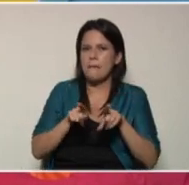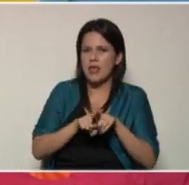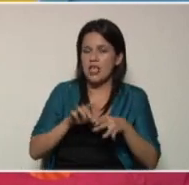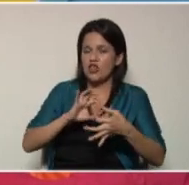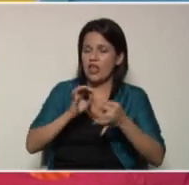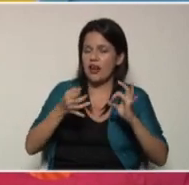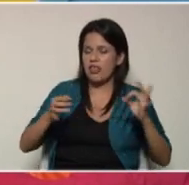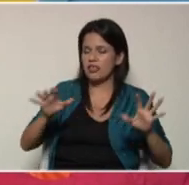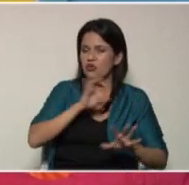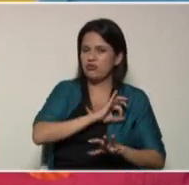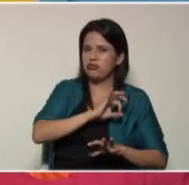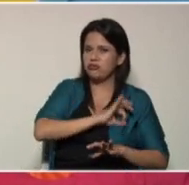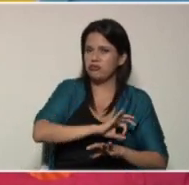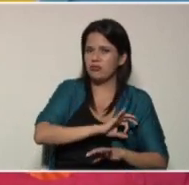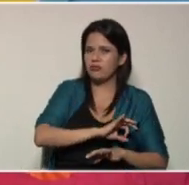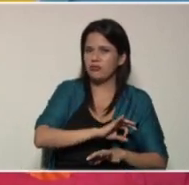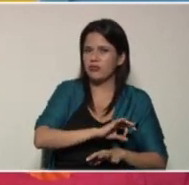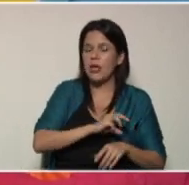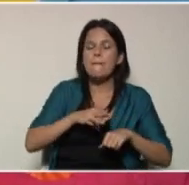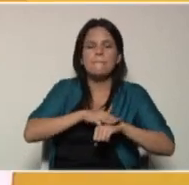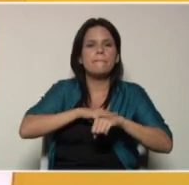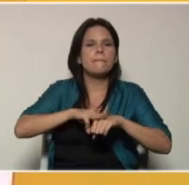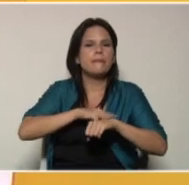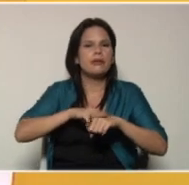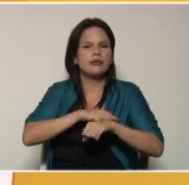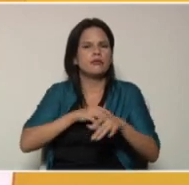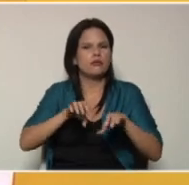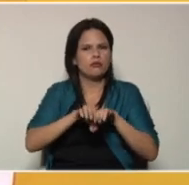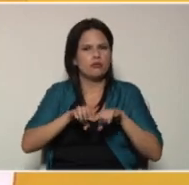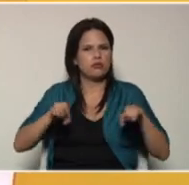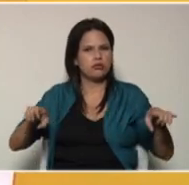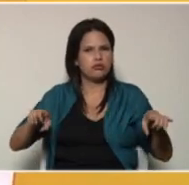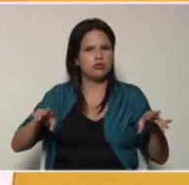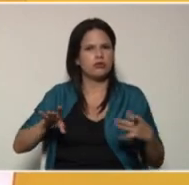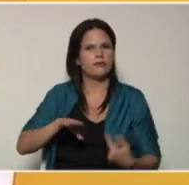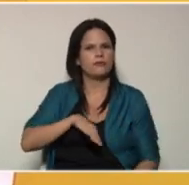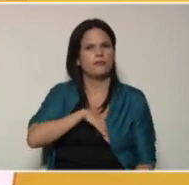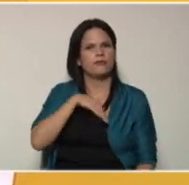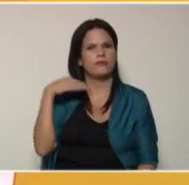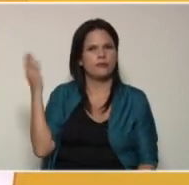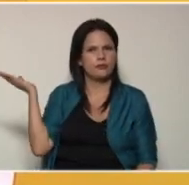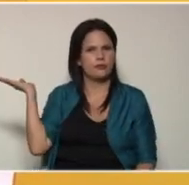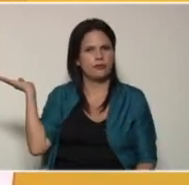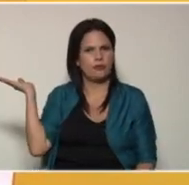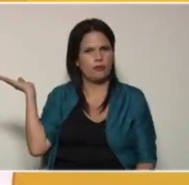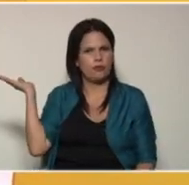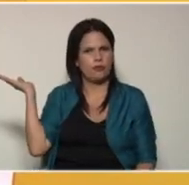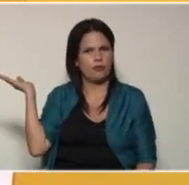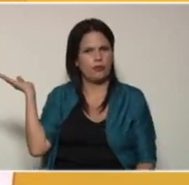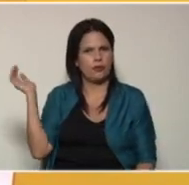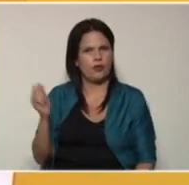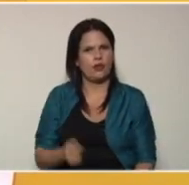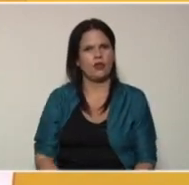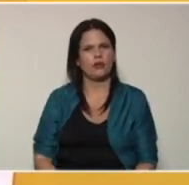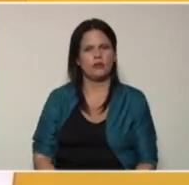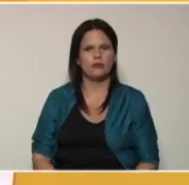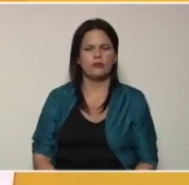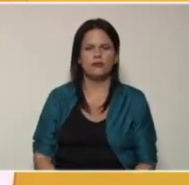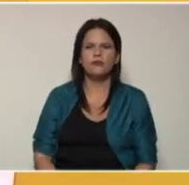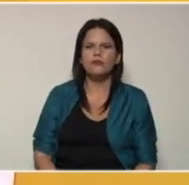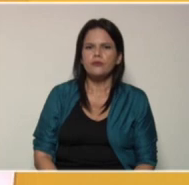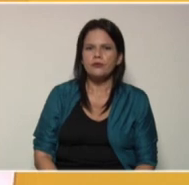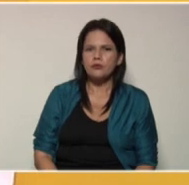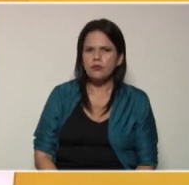nuestras redes sociales. El Ministerio del Poder Popular para la Educación te ofrece el siguiente enlace me